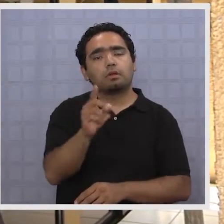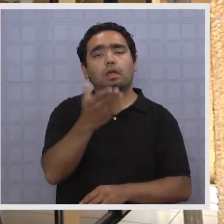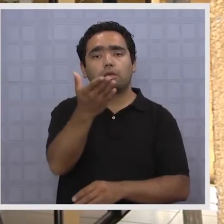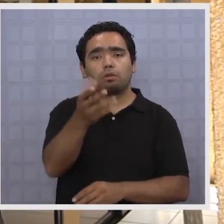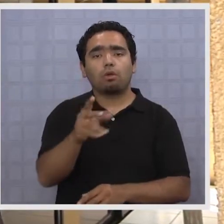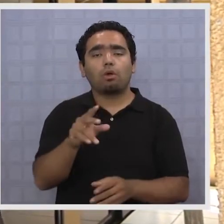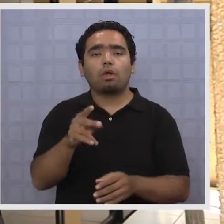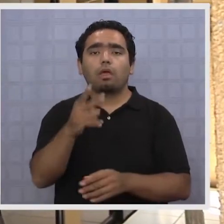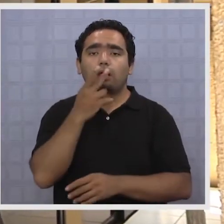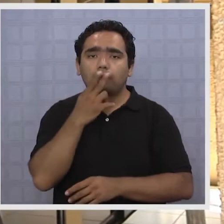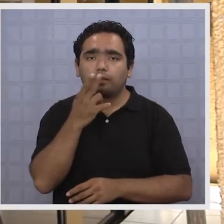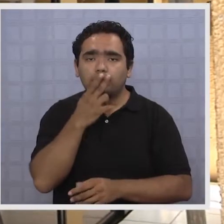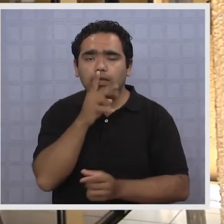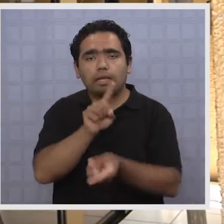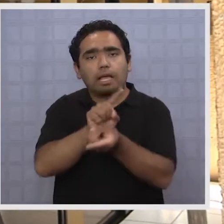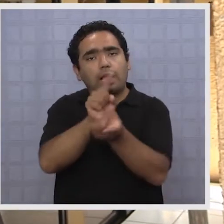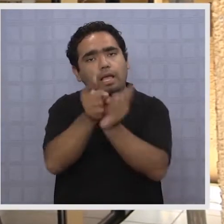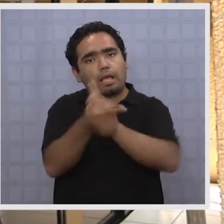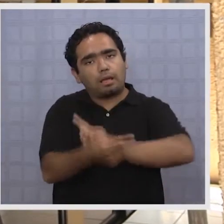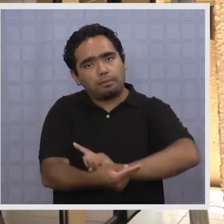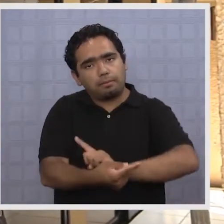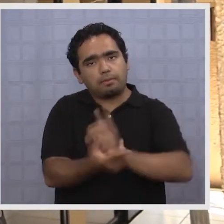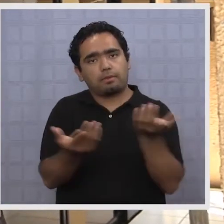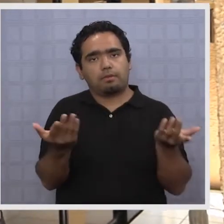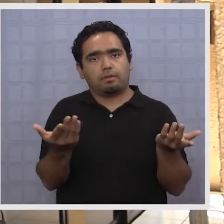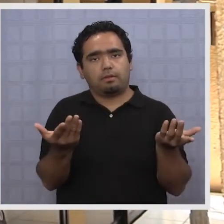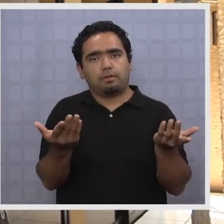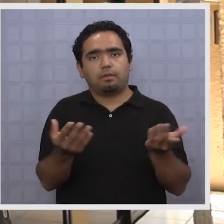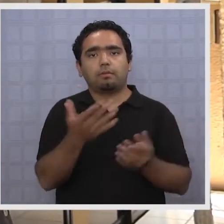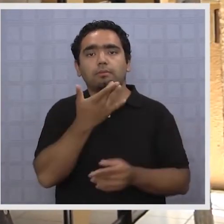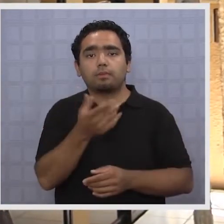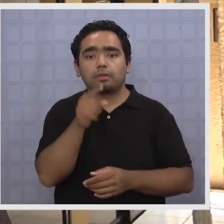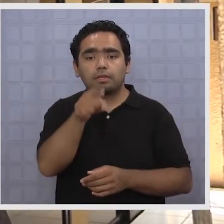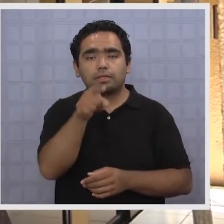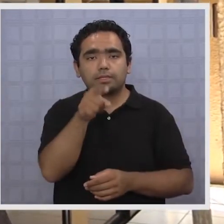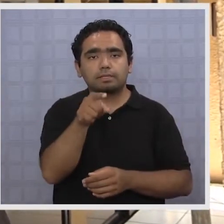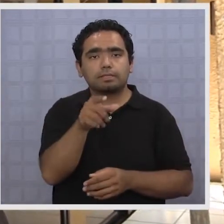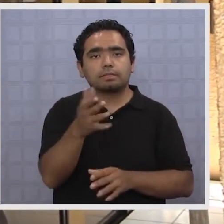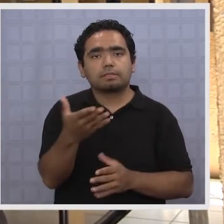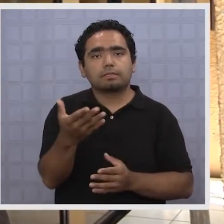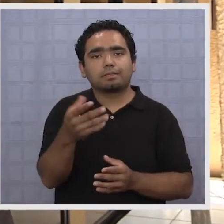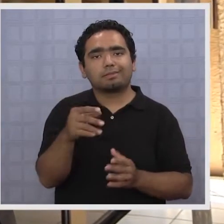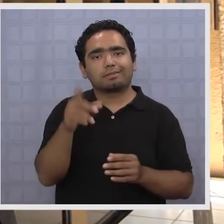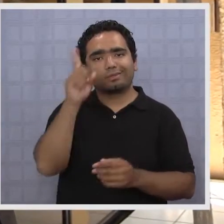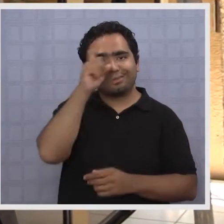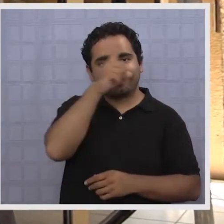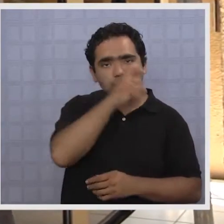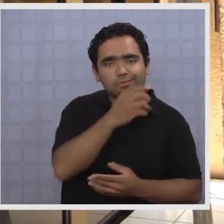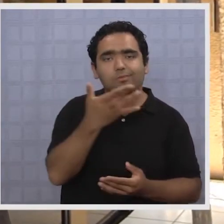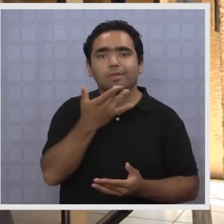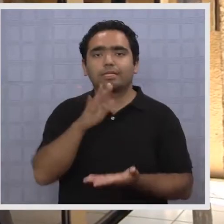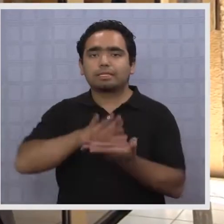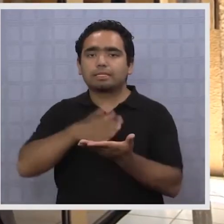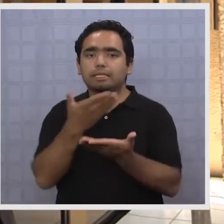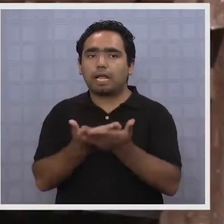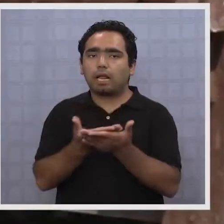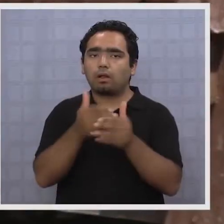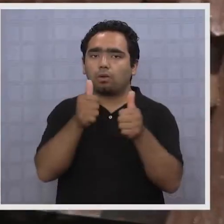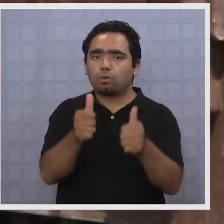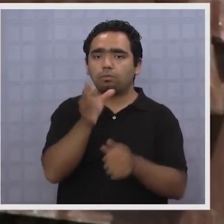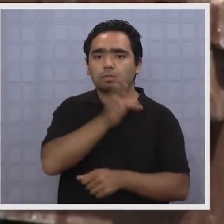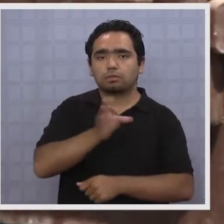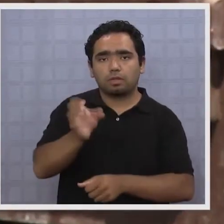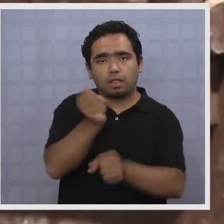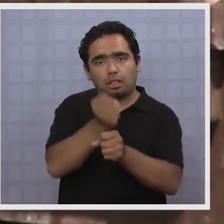hábito que es complicado, que es dañino y que pone en tela de juicio la salud de sus propios trabajadores.